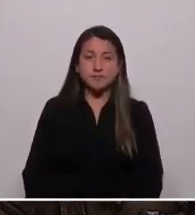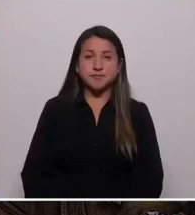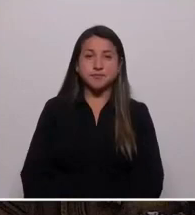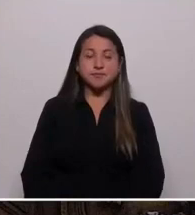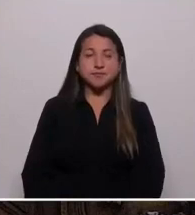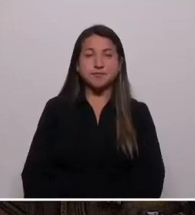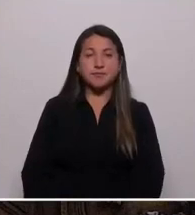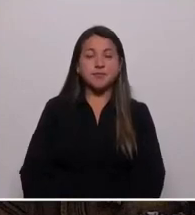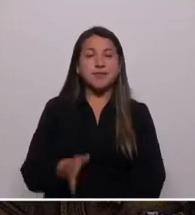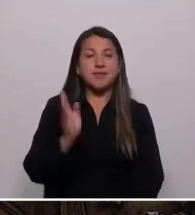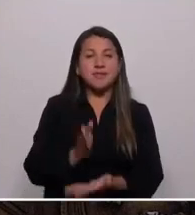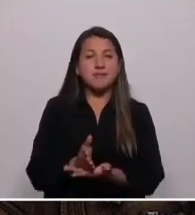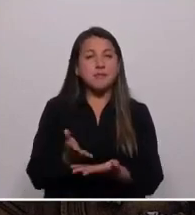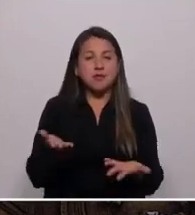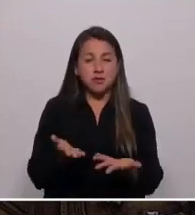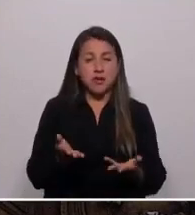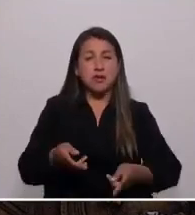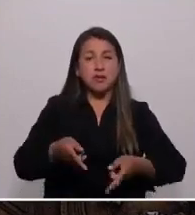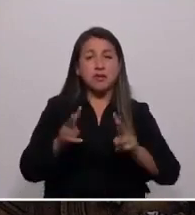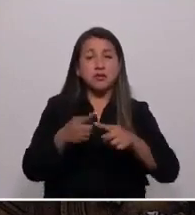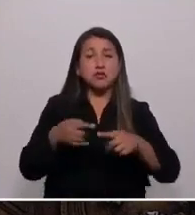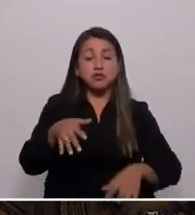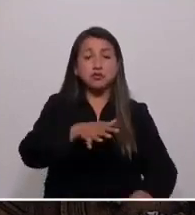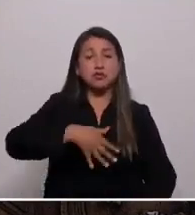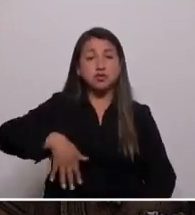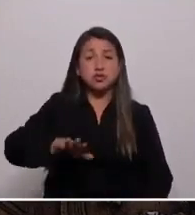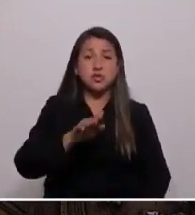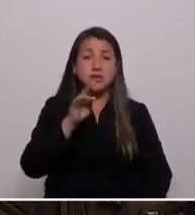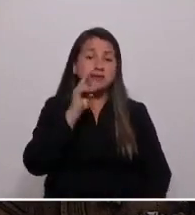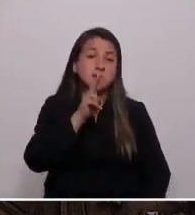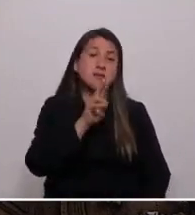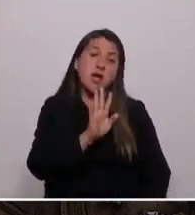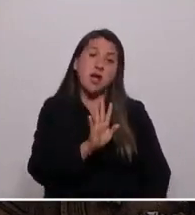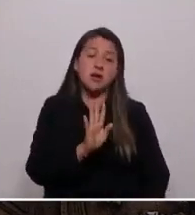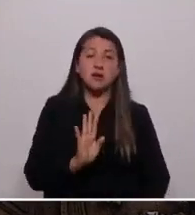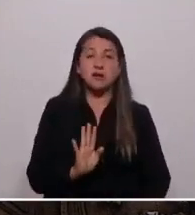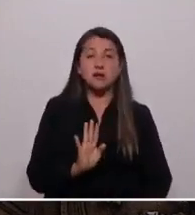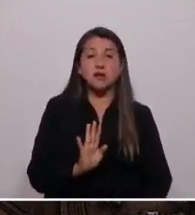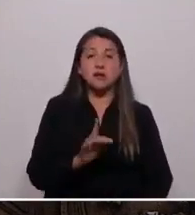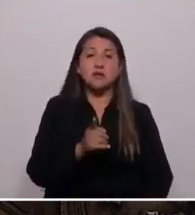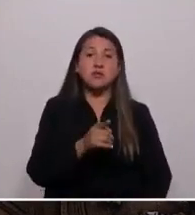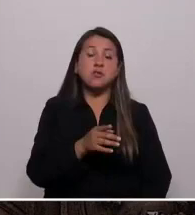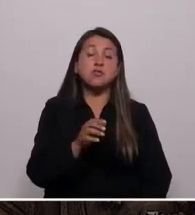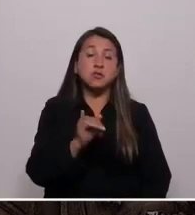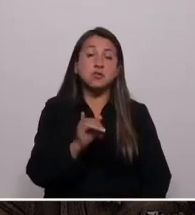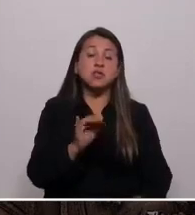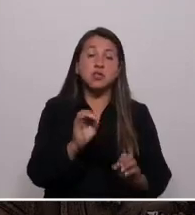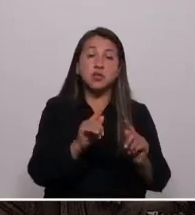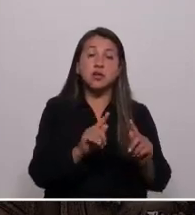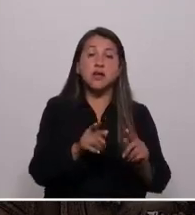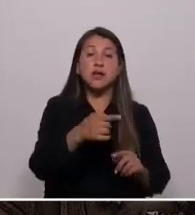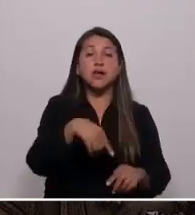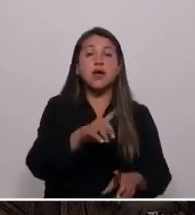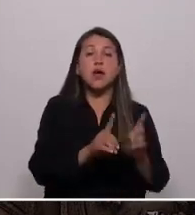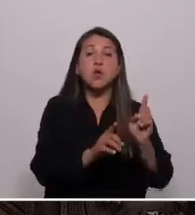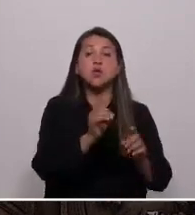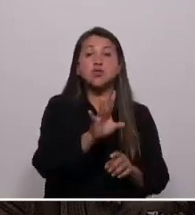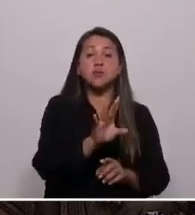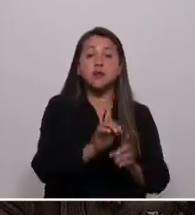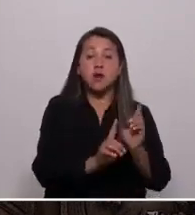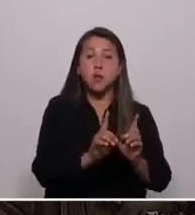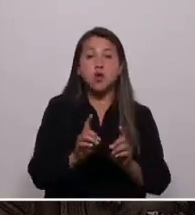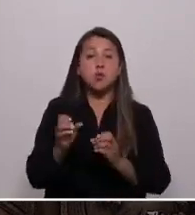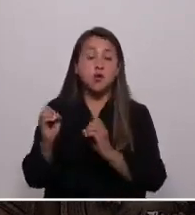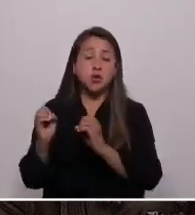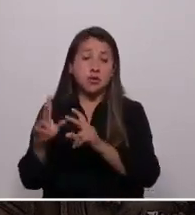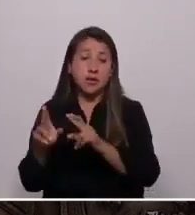Debemos establecer que los derechos sociales ya no sean vistos simplemente como bienes de consumo y su provisión como meras oportunidades para